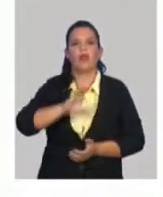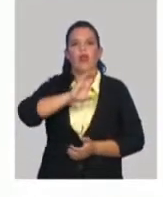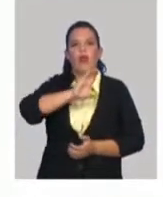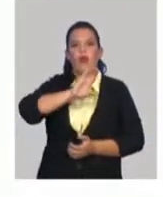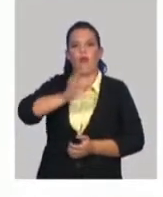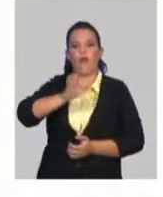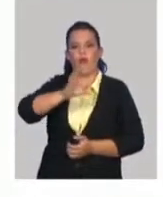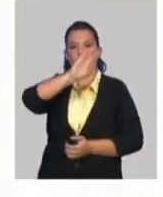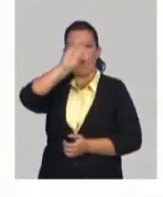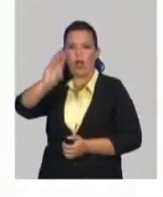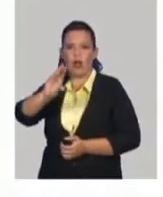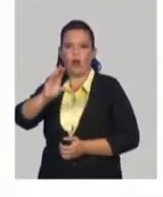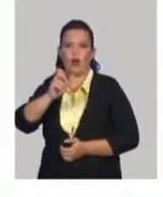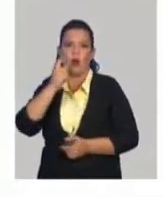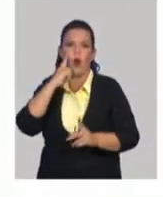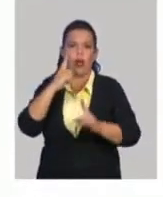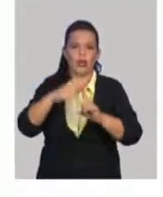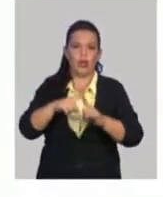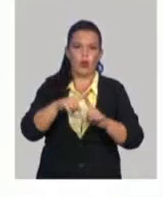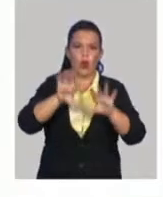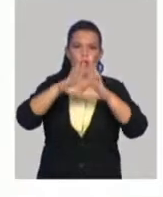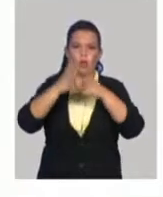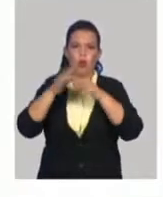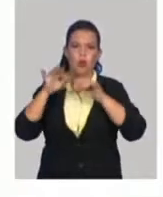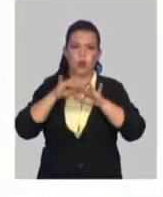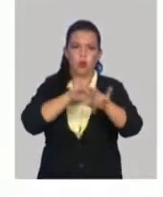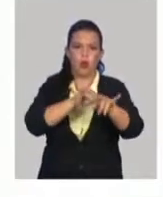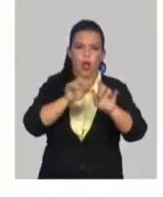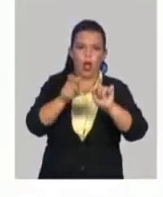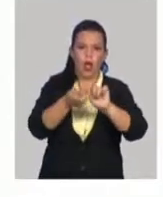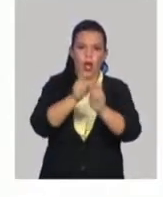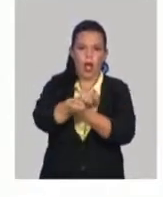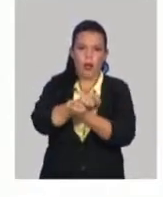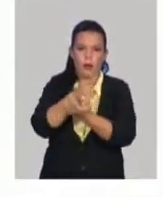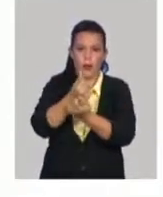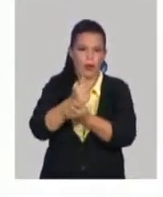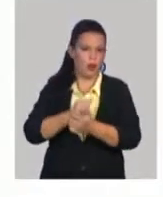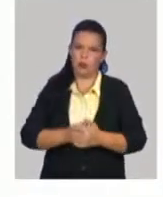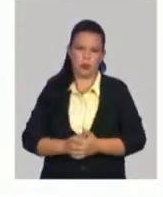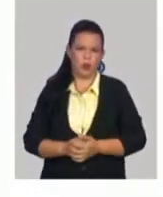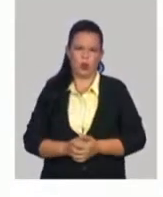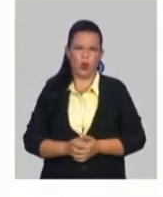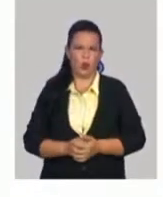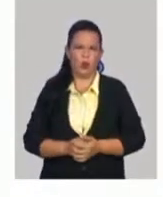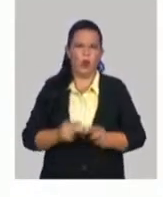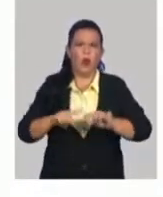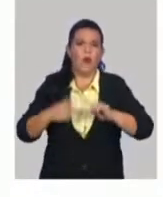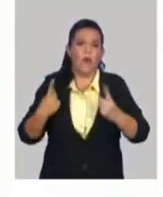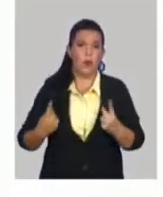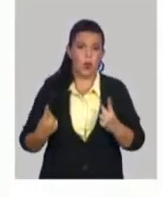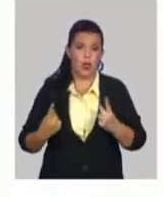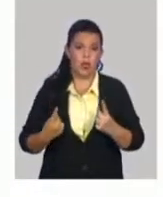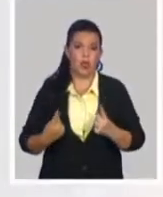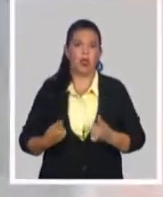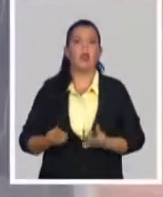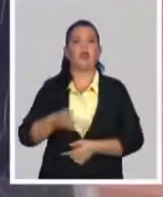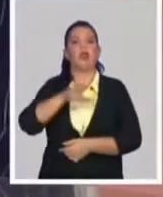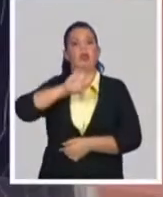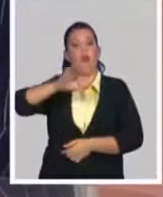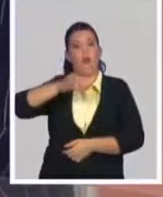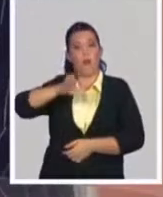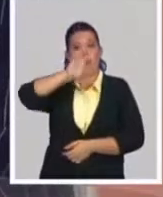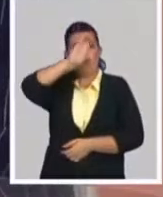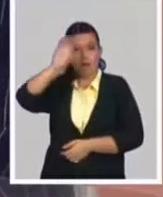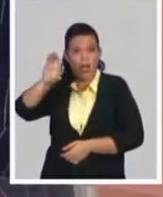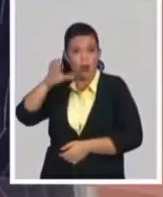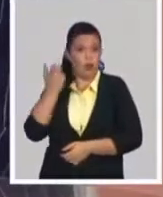a las oficinas bancarias a hacer el cambio de cuenta de CUC a CUP, porque automáticamente, pasados los